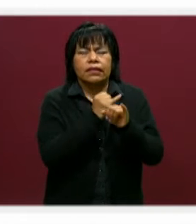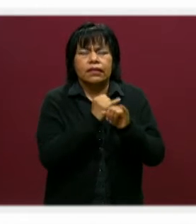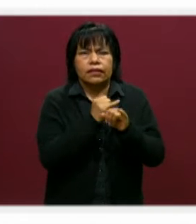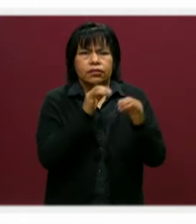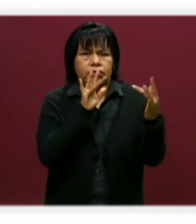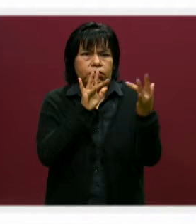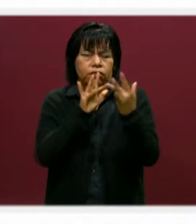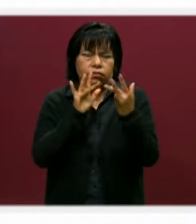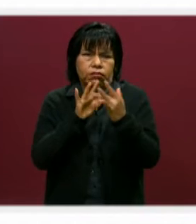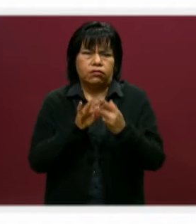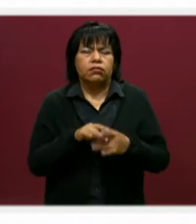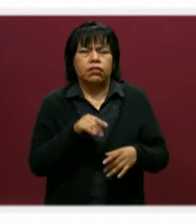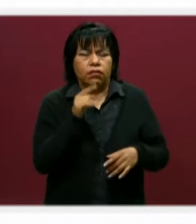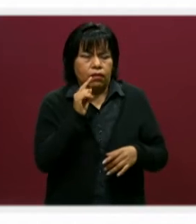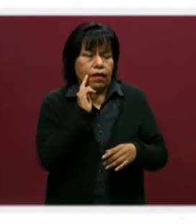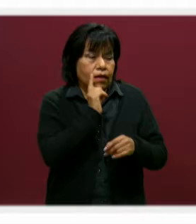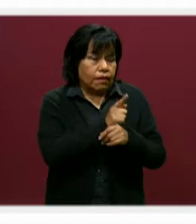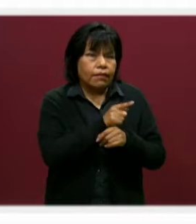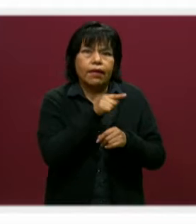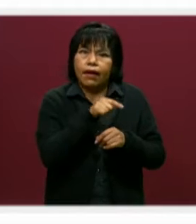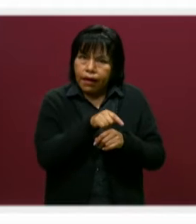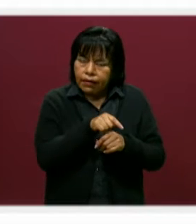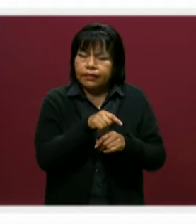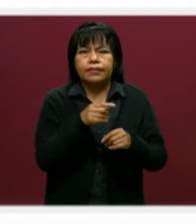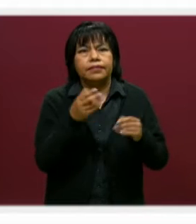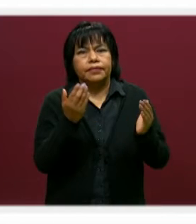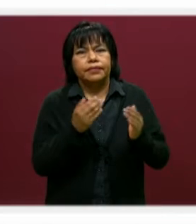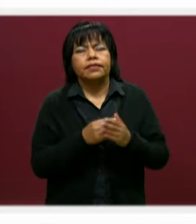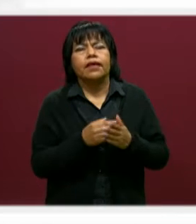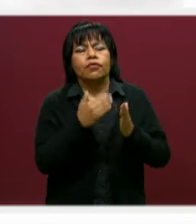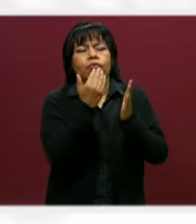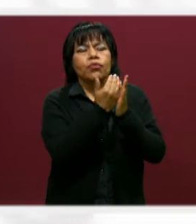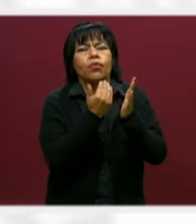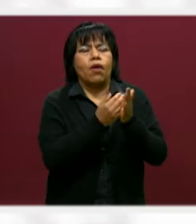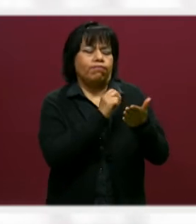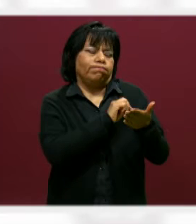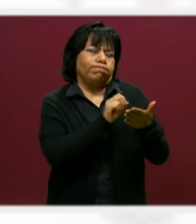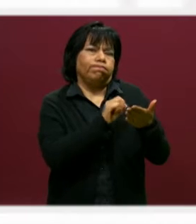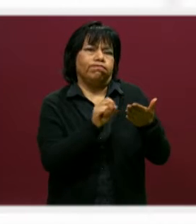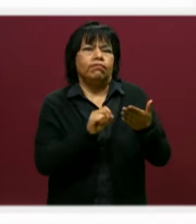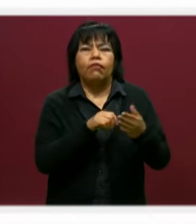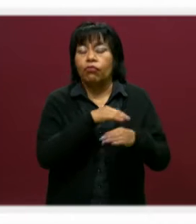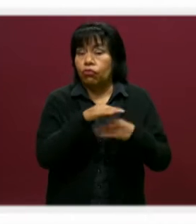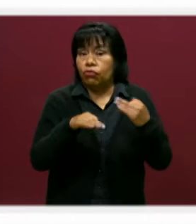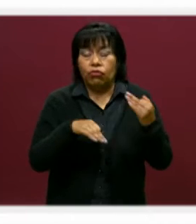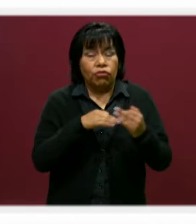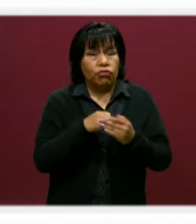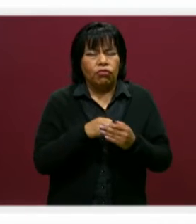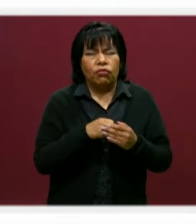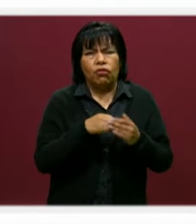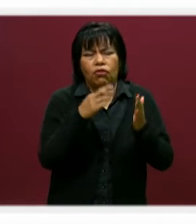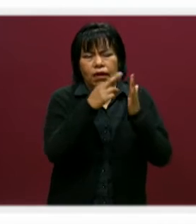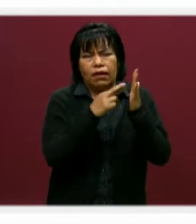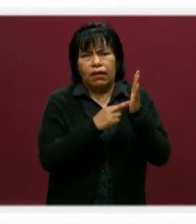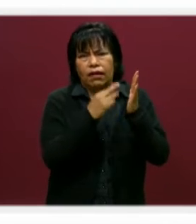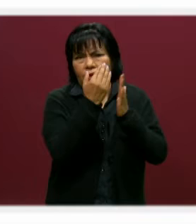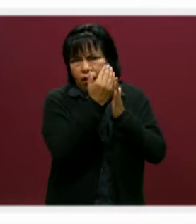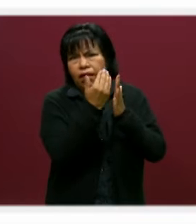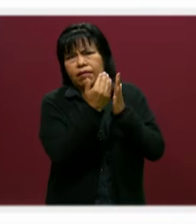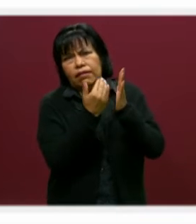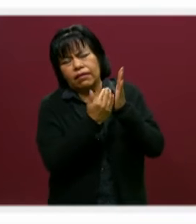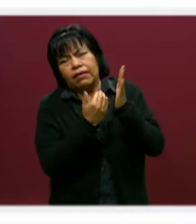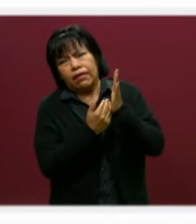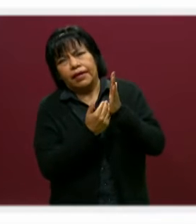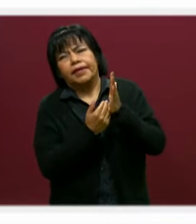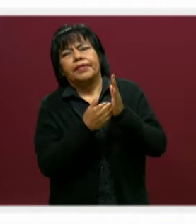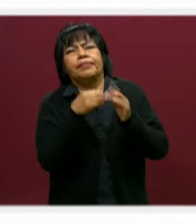nuestra página oficial y efectuar el llenado de los datos tal y como se indica en el campo. O sea, ahí nos van llevando